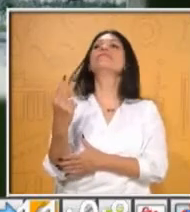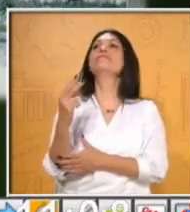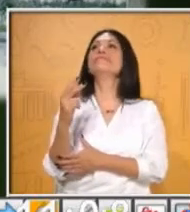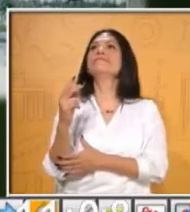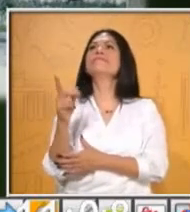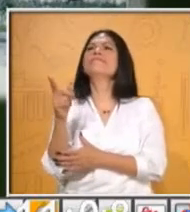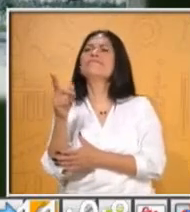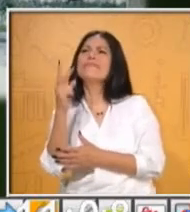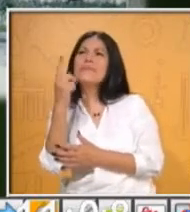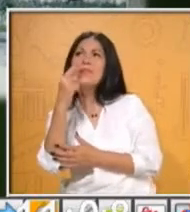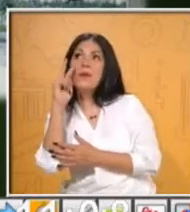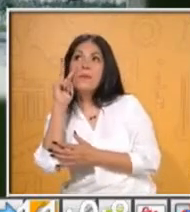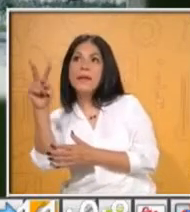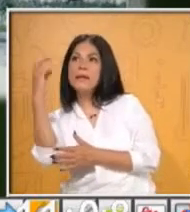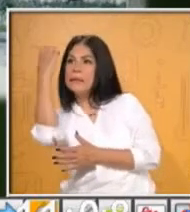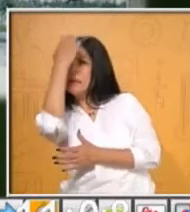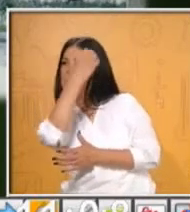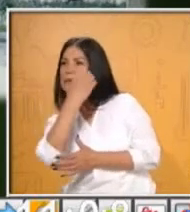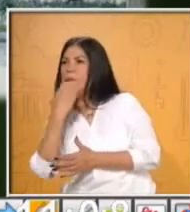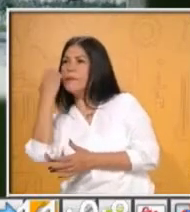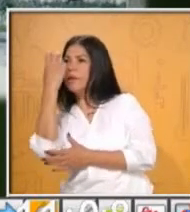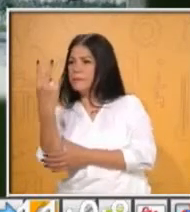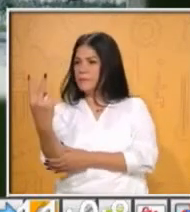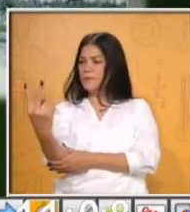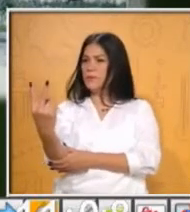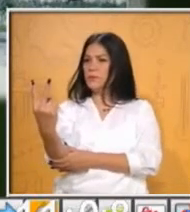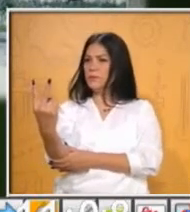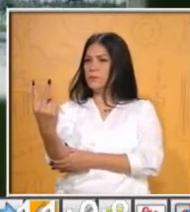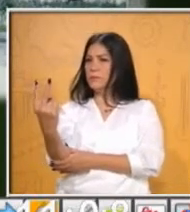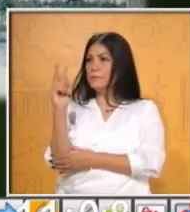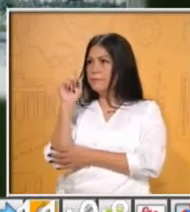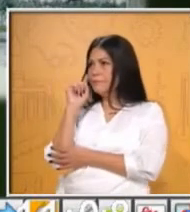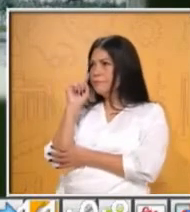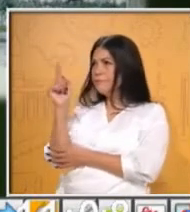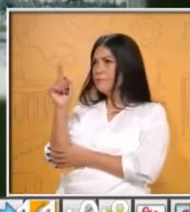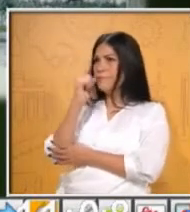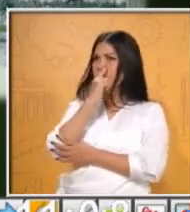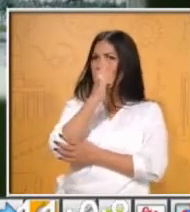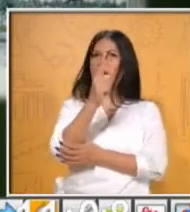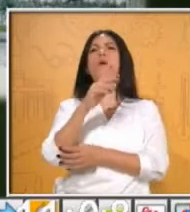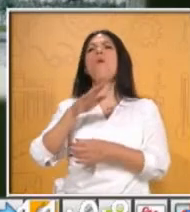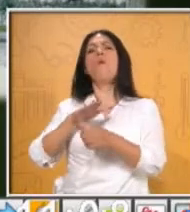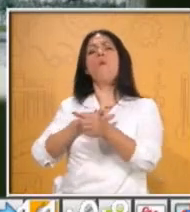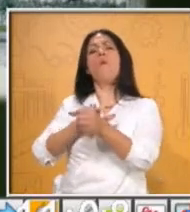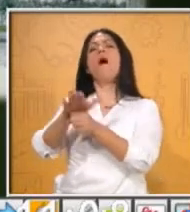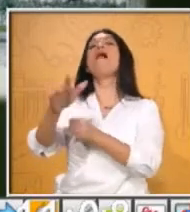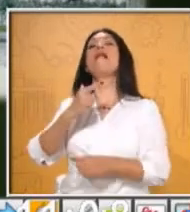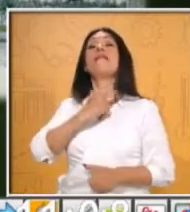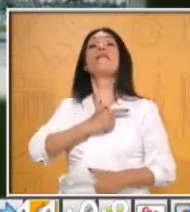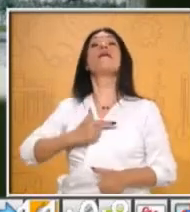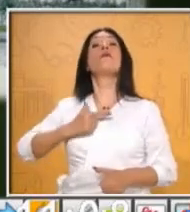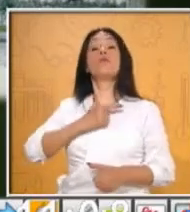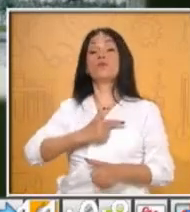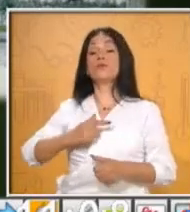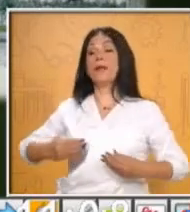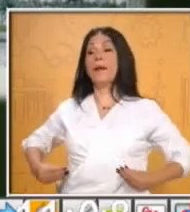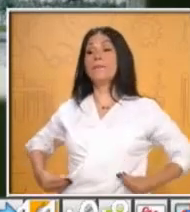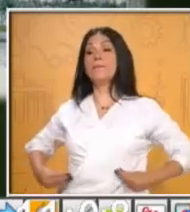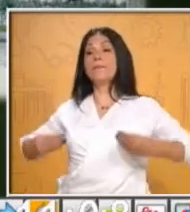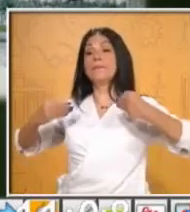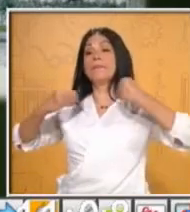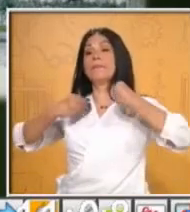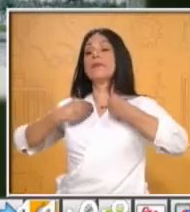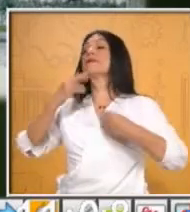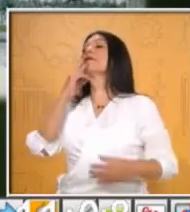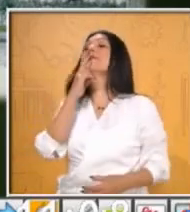de ellas te gustaría vivir? ¿Cuáles serán las diferencias que encuentras en cada una de ellas? Para nuestros amiguitos en radio, la